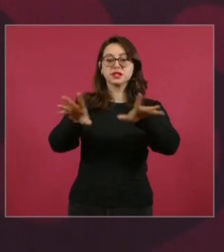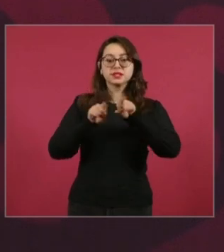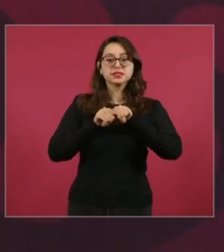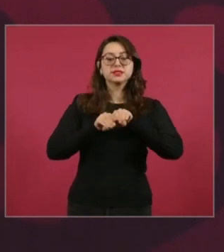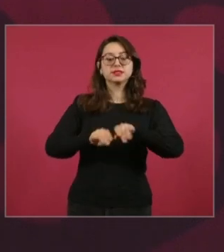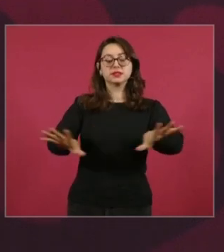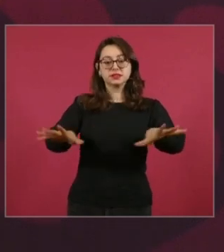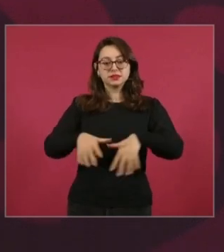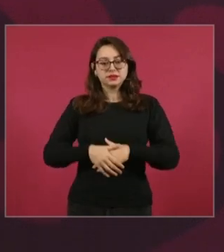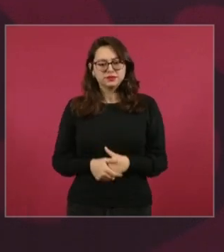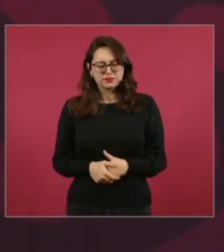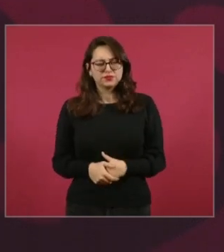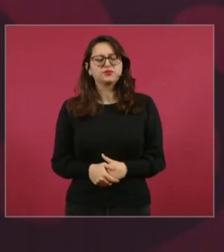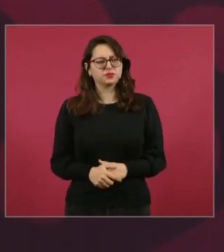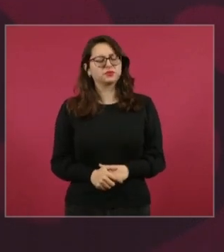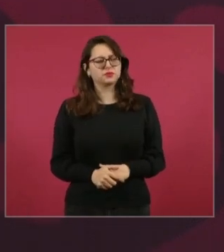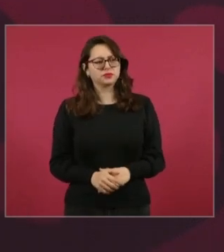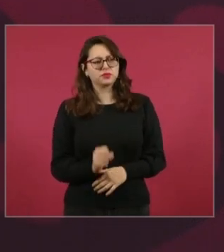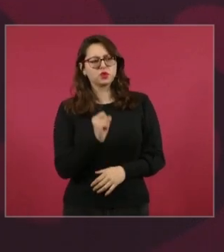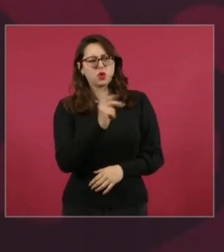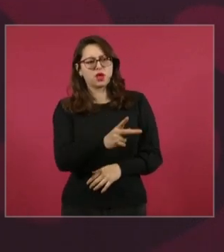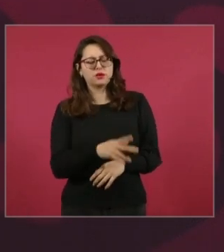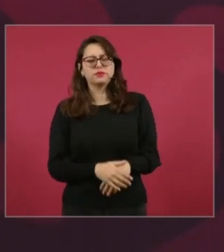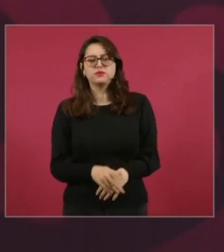Pero ¿dónde están las pruebas?